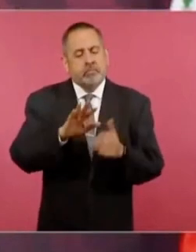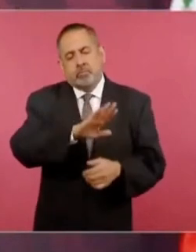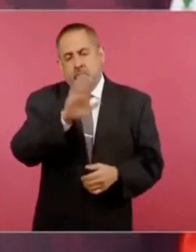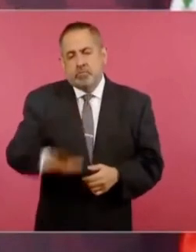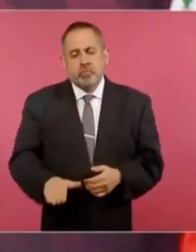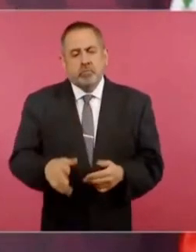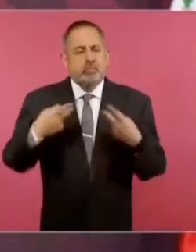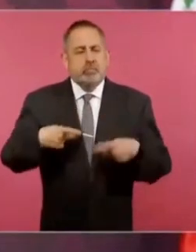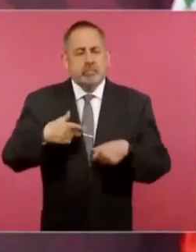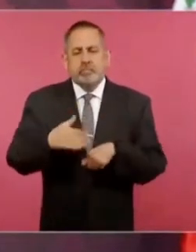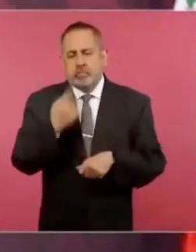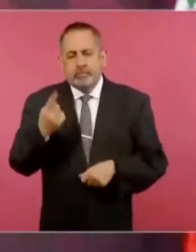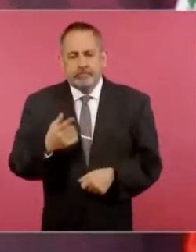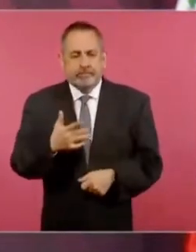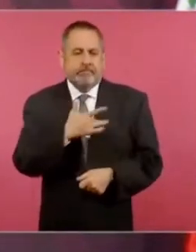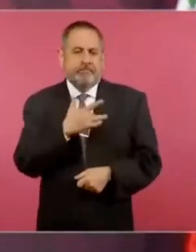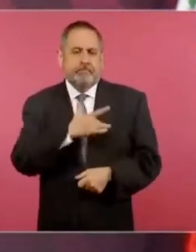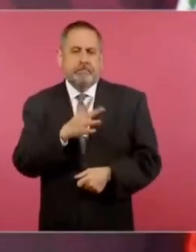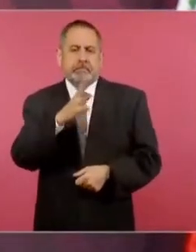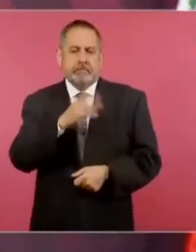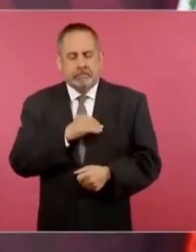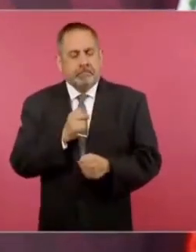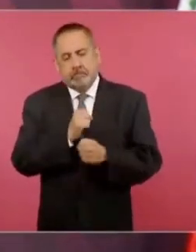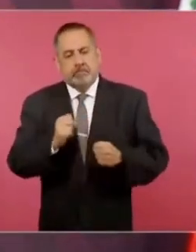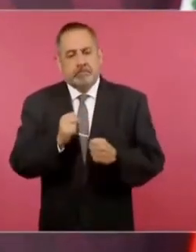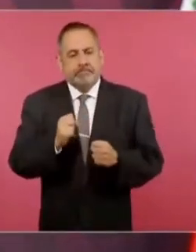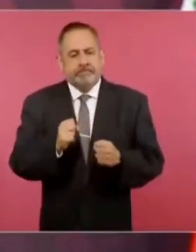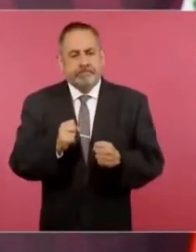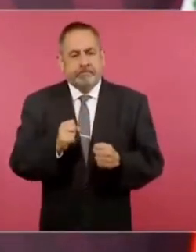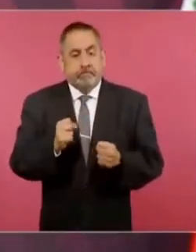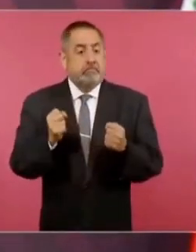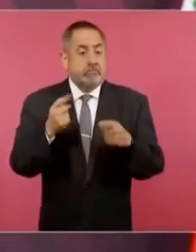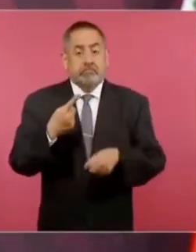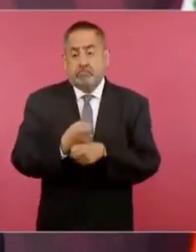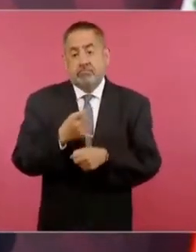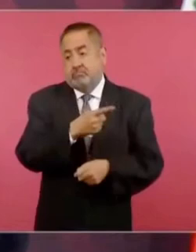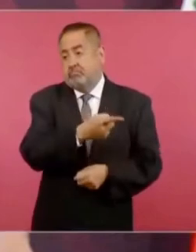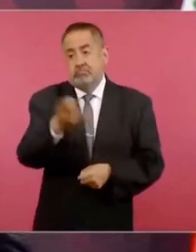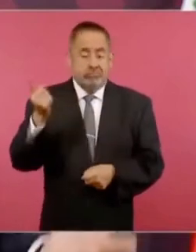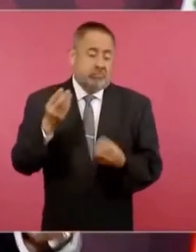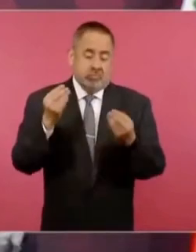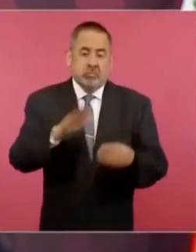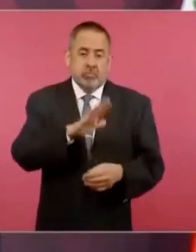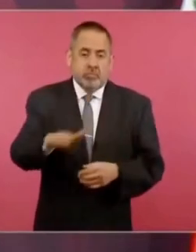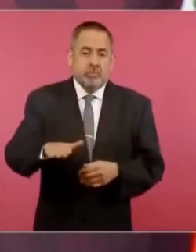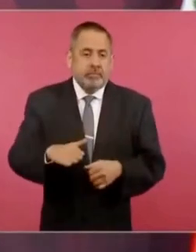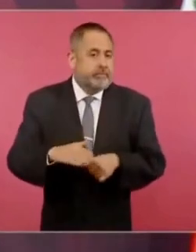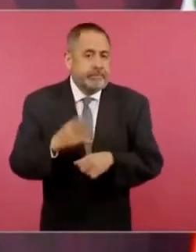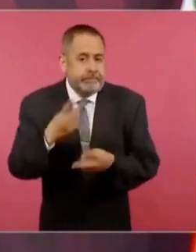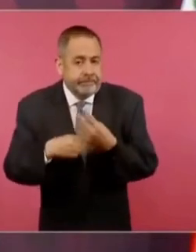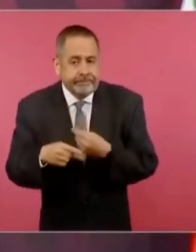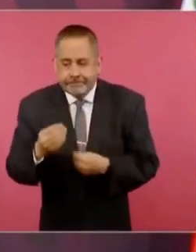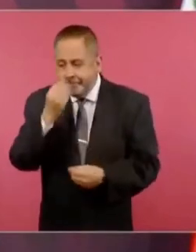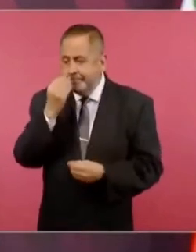tiene que ver con la alimentación,